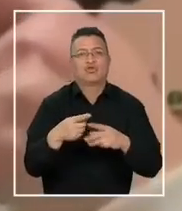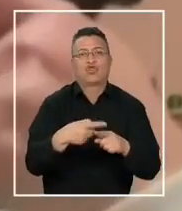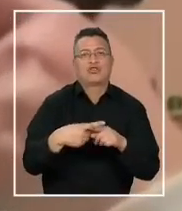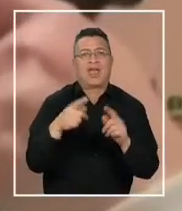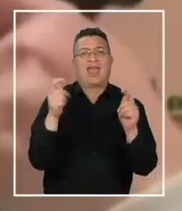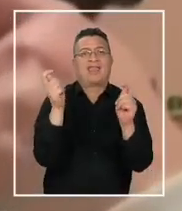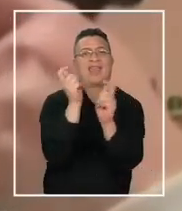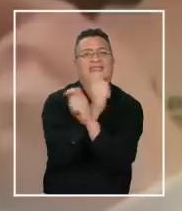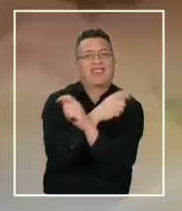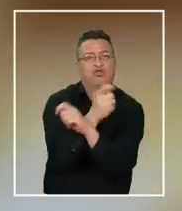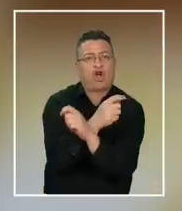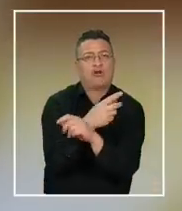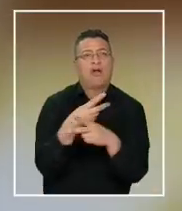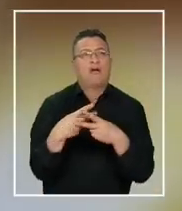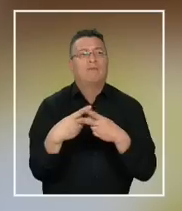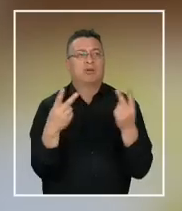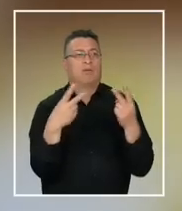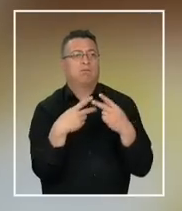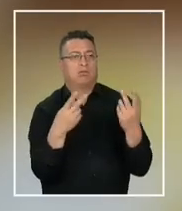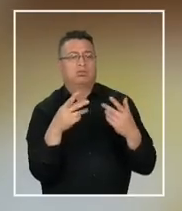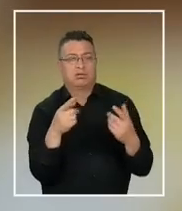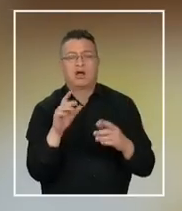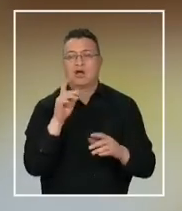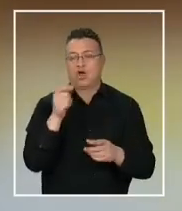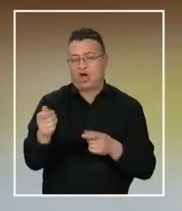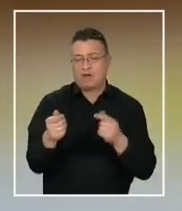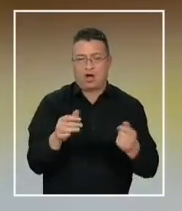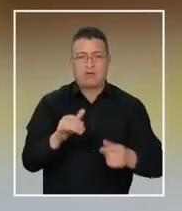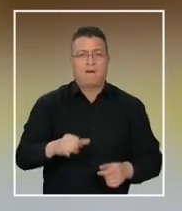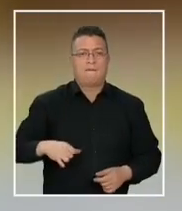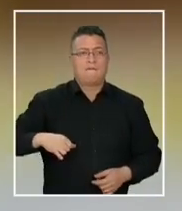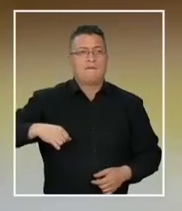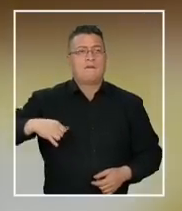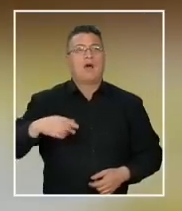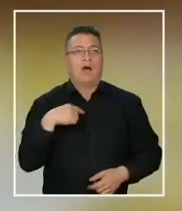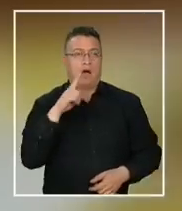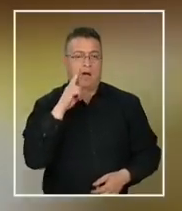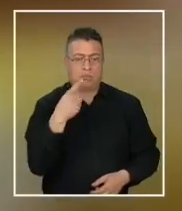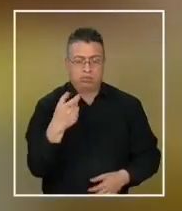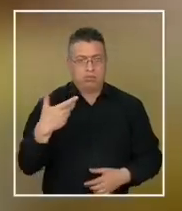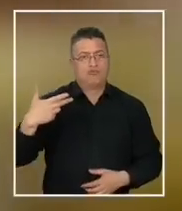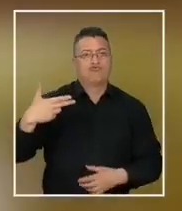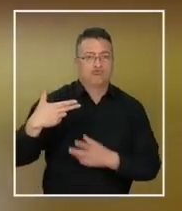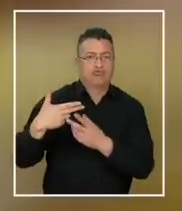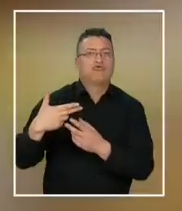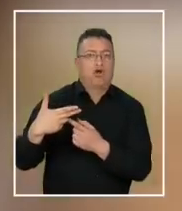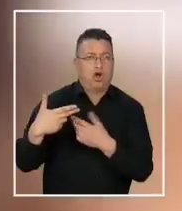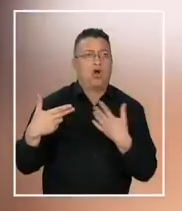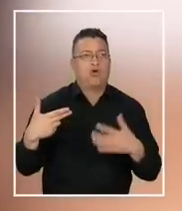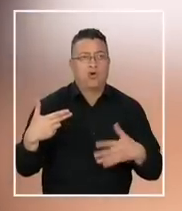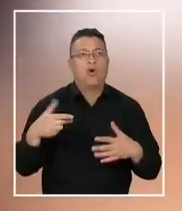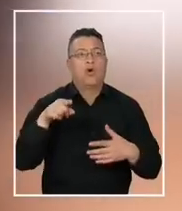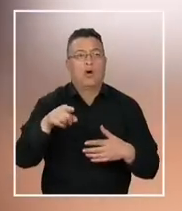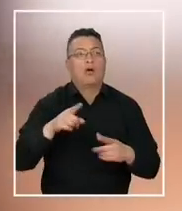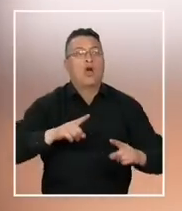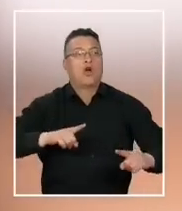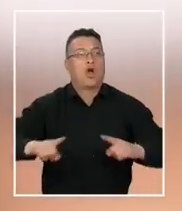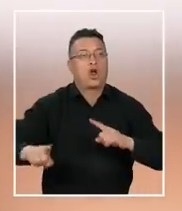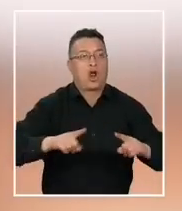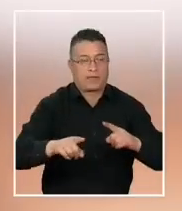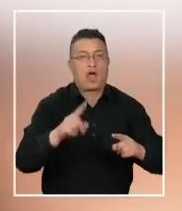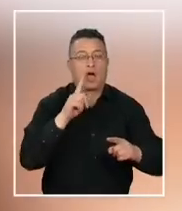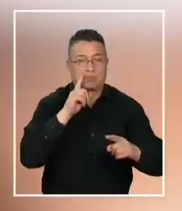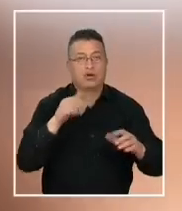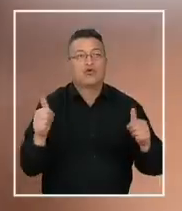ostentaba sus adquisiciones en exclusivas tiendas e incluso se le veía manipulando una pistola Glock. Tenía un rol de coordinación. Según la